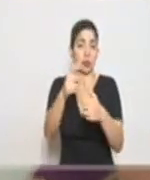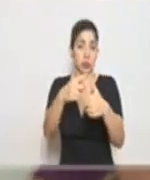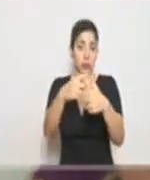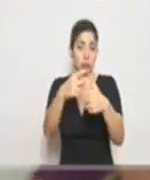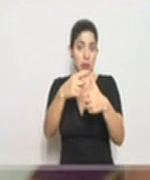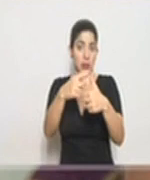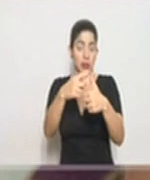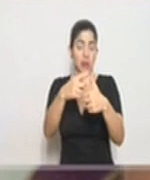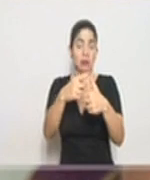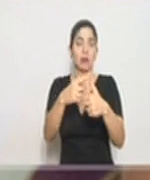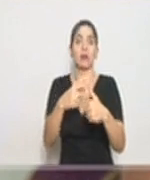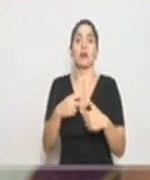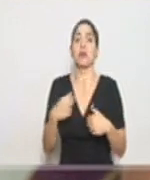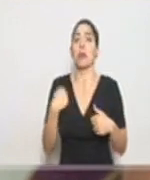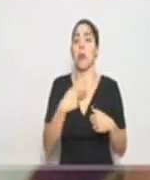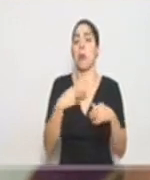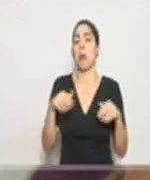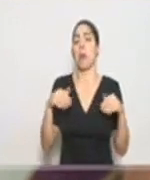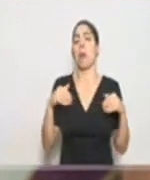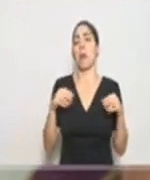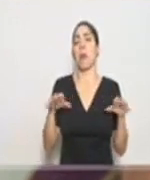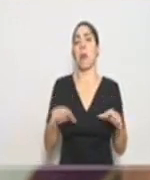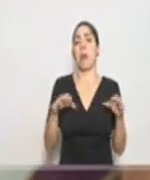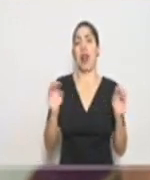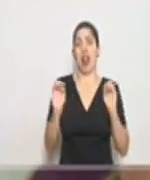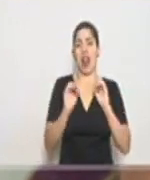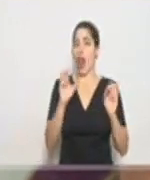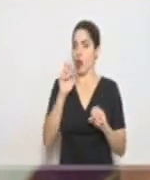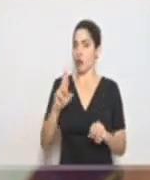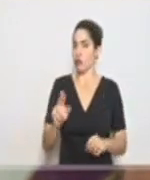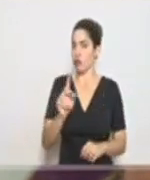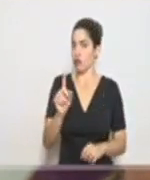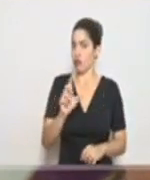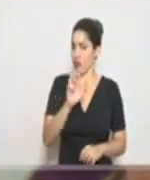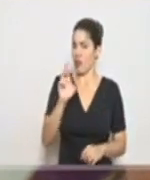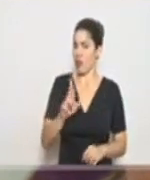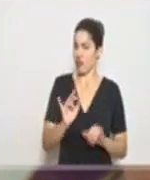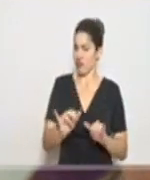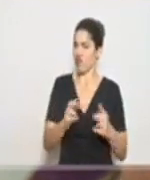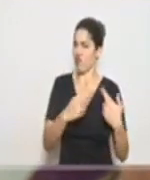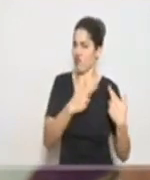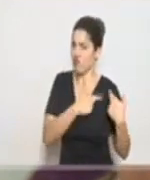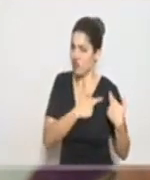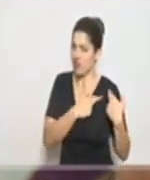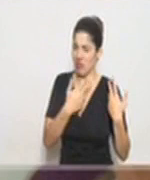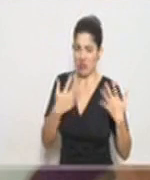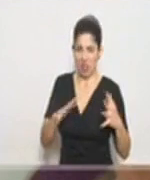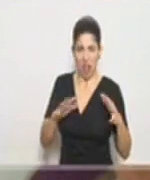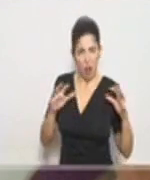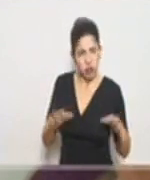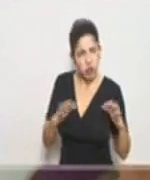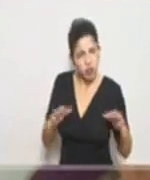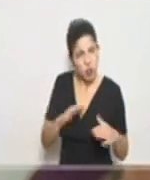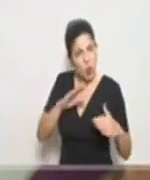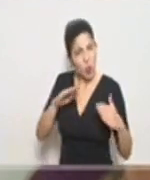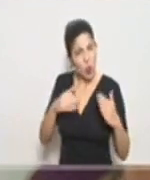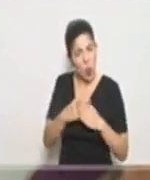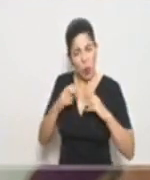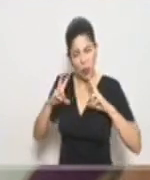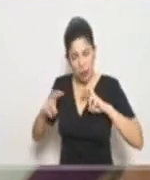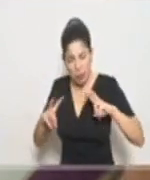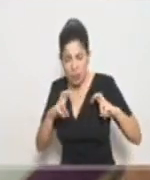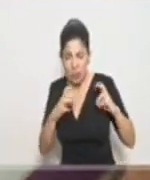Uno, en donde no hacemos absolutamente nada, que no es Costa Rica, Costa Rica es sumamente responsable y hemos tomado todas las medidas analizadas